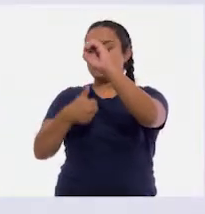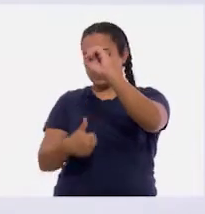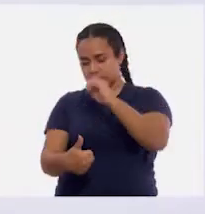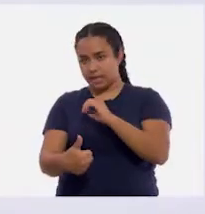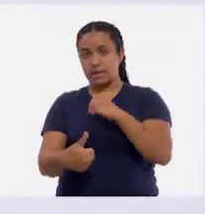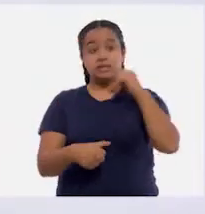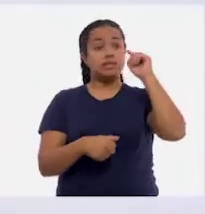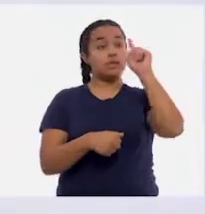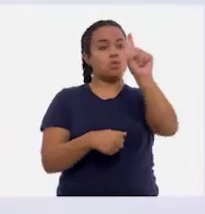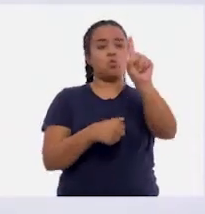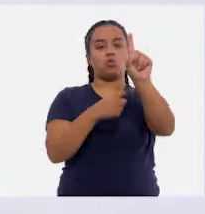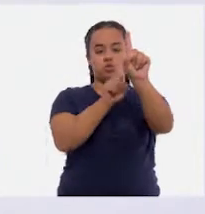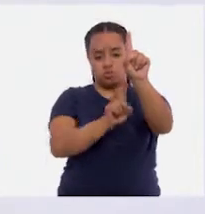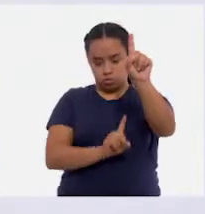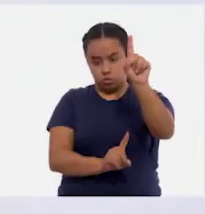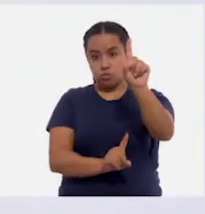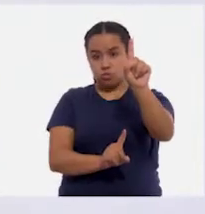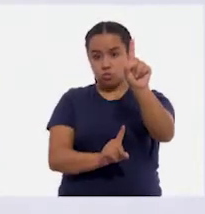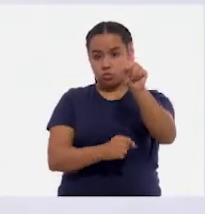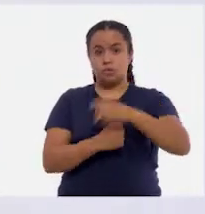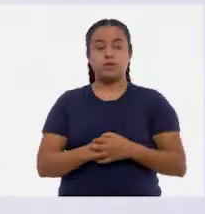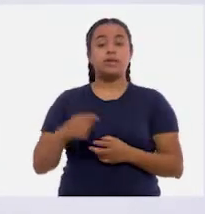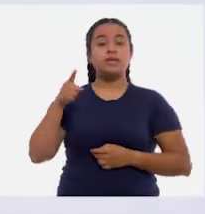se lee 160.